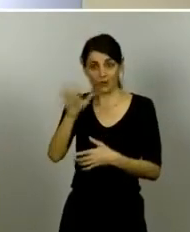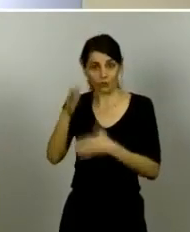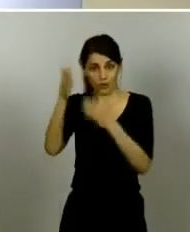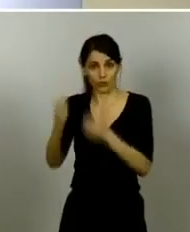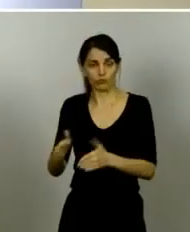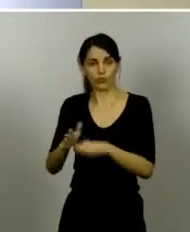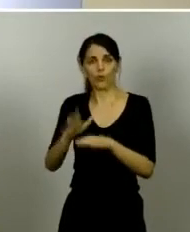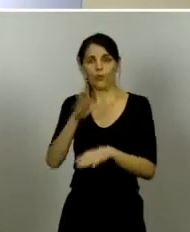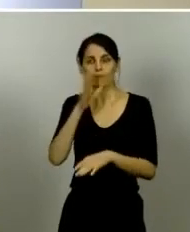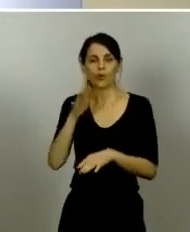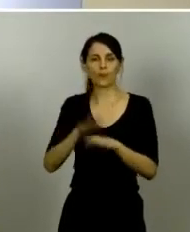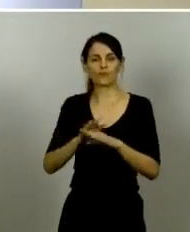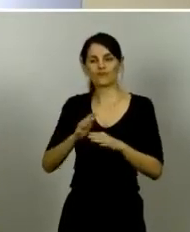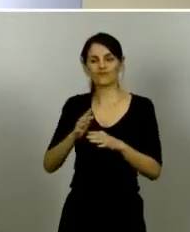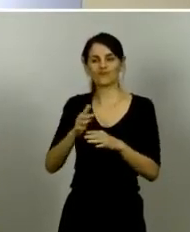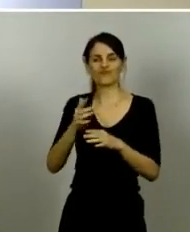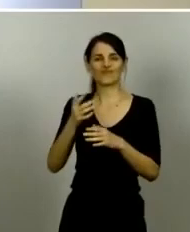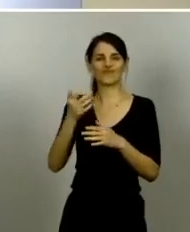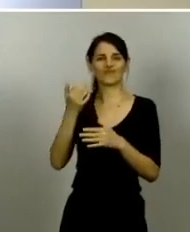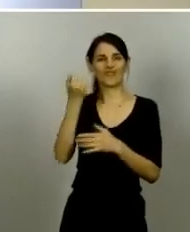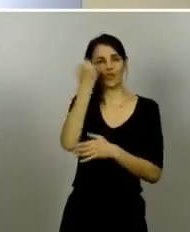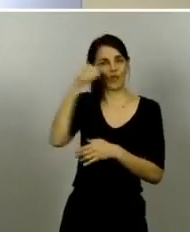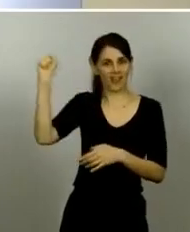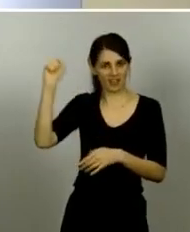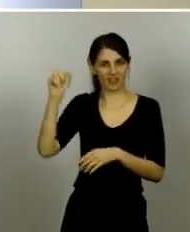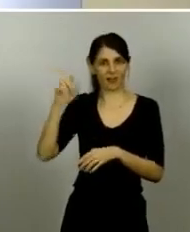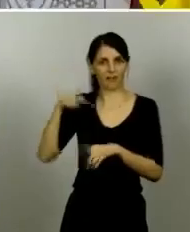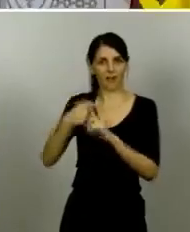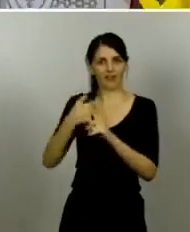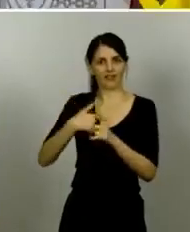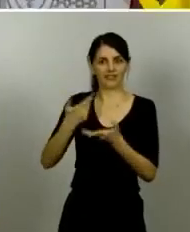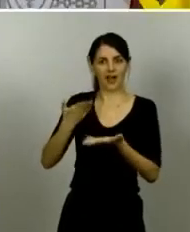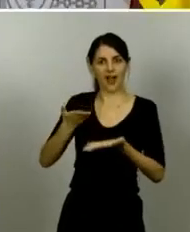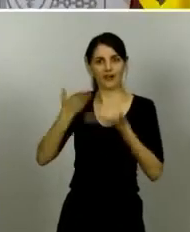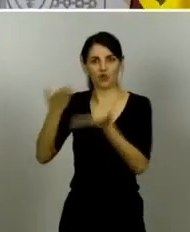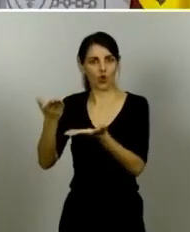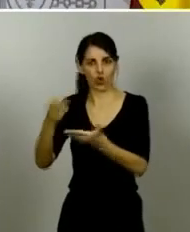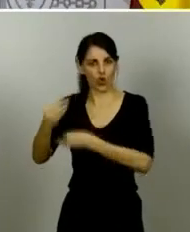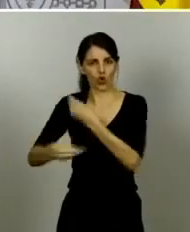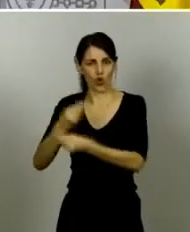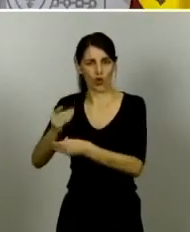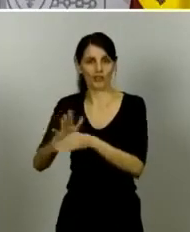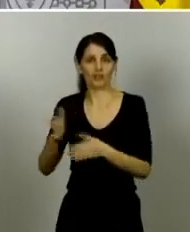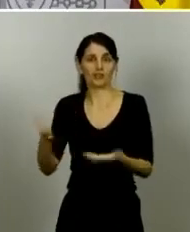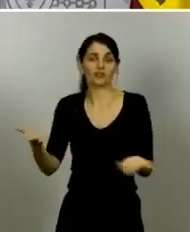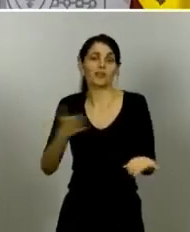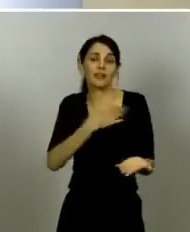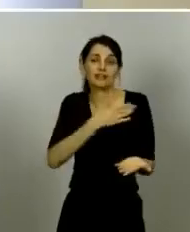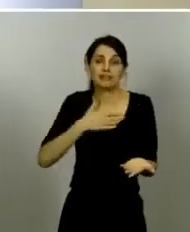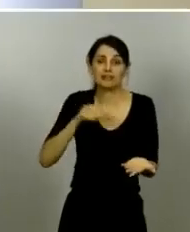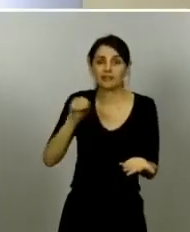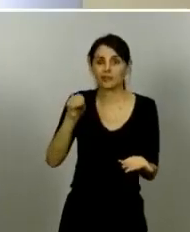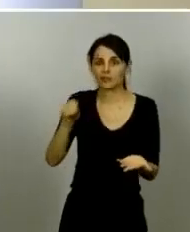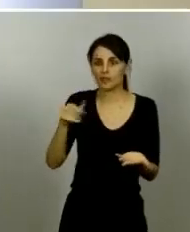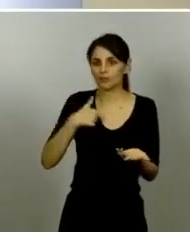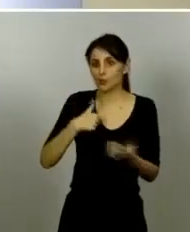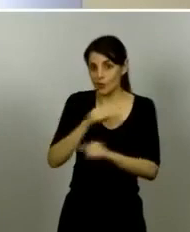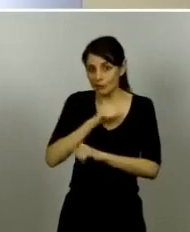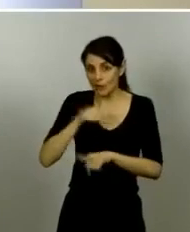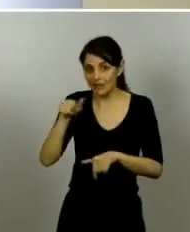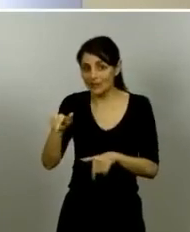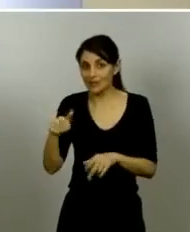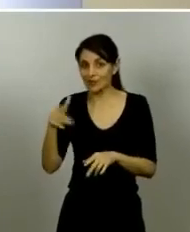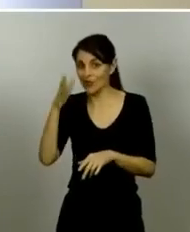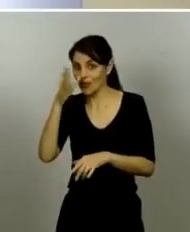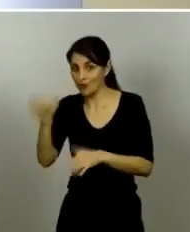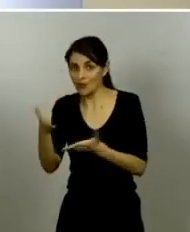omisión de socorro querría saber si usaba el profesional que da la cara en esta pandemia y si se esperaba esta reacción no solo por parte del demandante sino